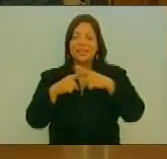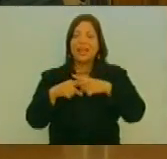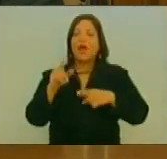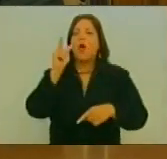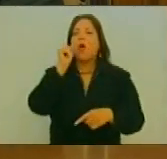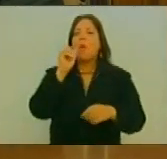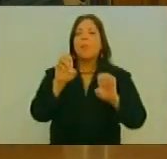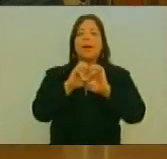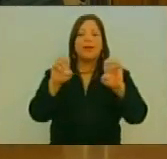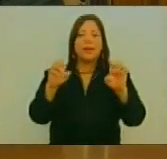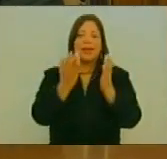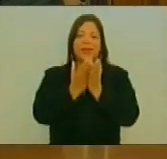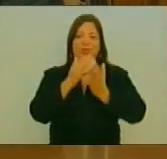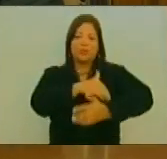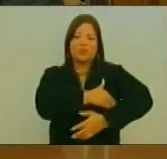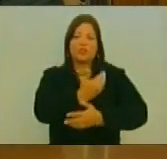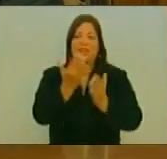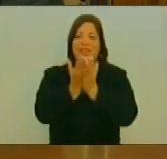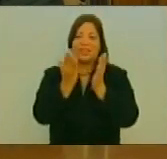Estudiantes De